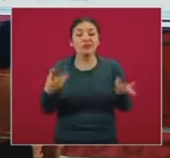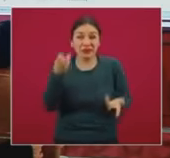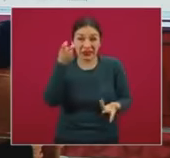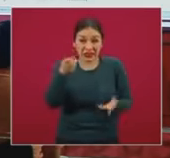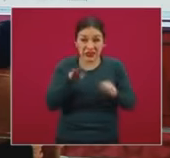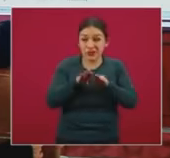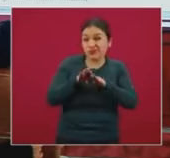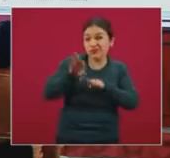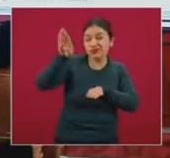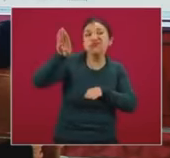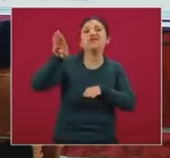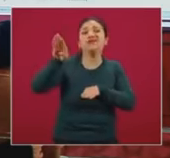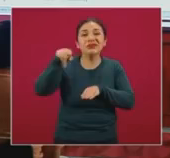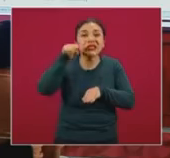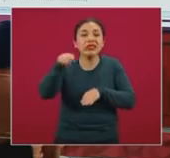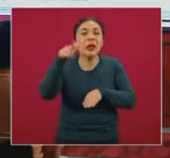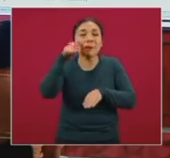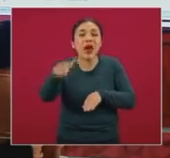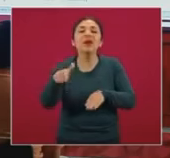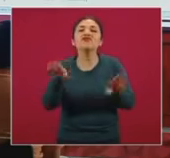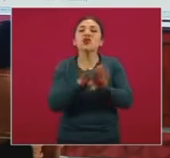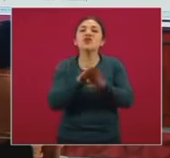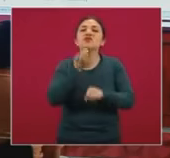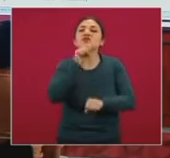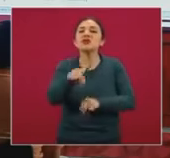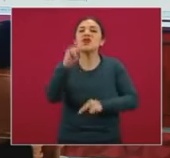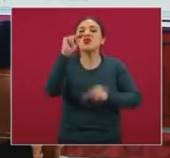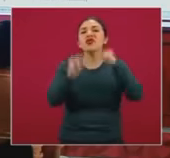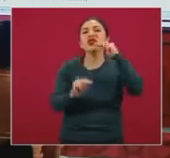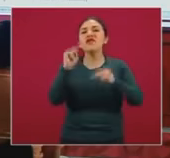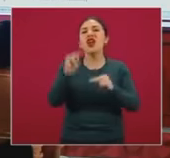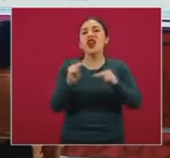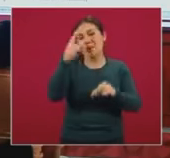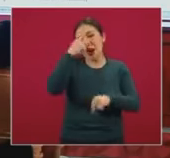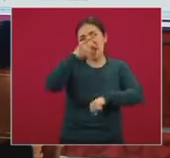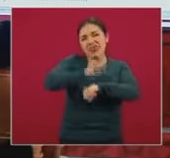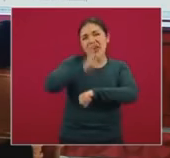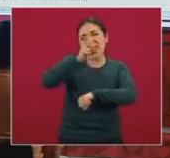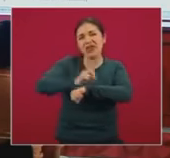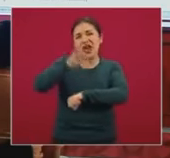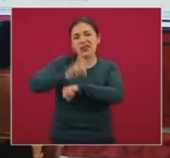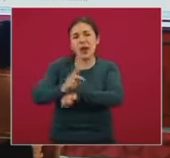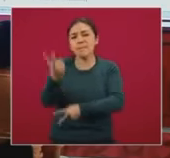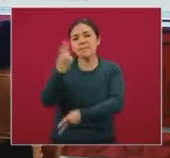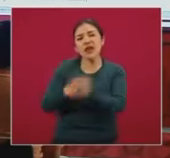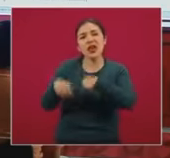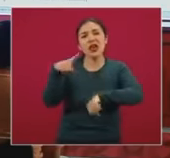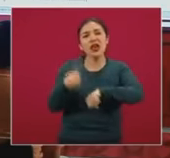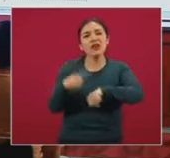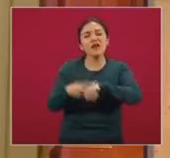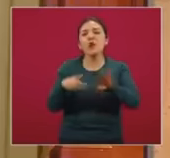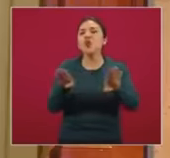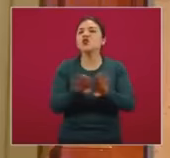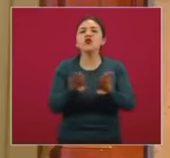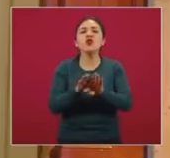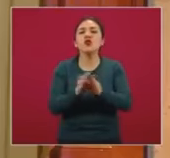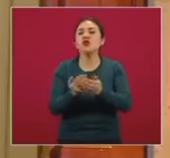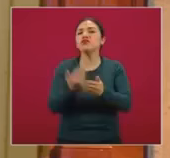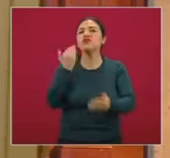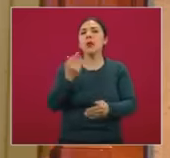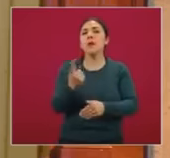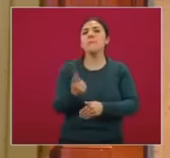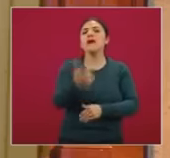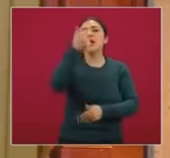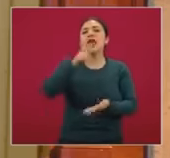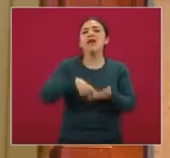tendencia estaba ya prácticamente en los mismos niveles de casos diarios que se presentaron, digamos, en el primer ACME,